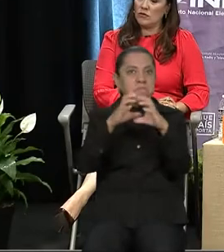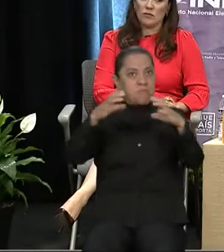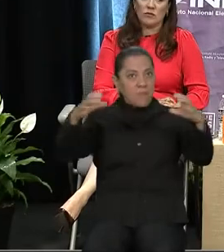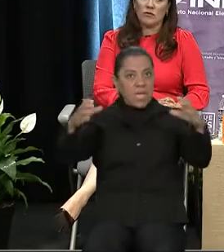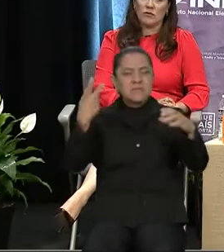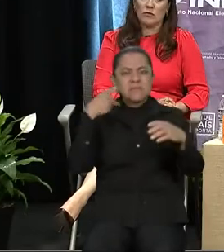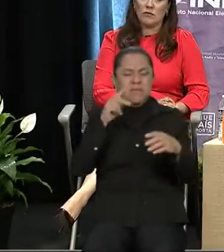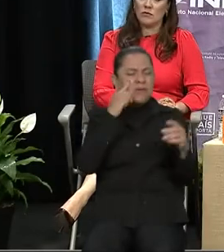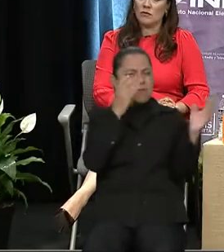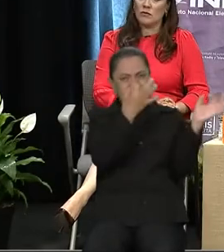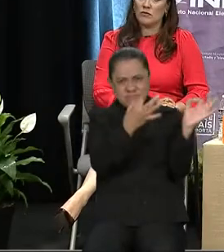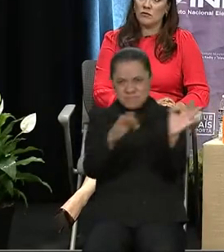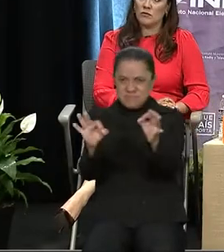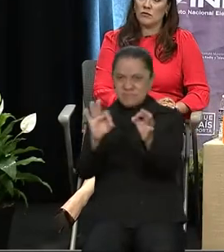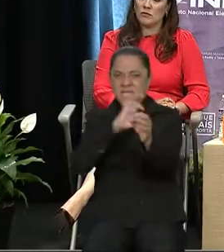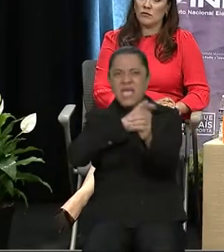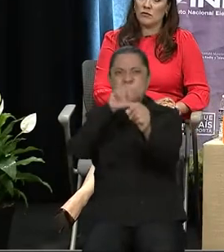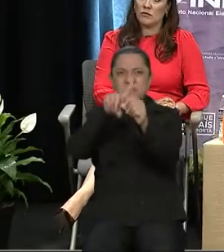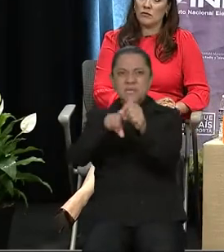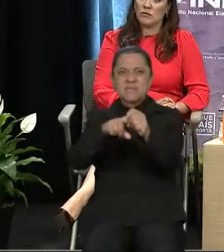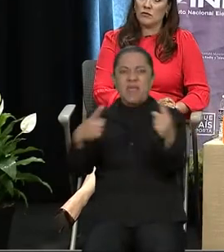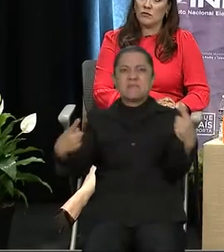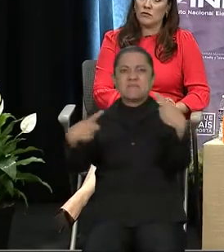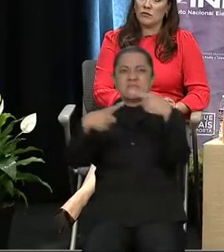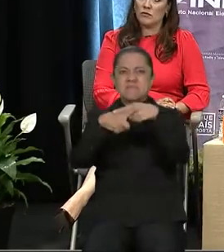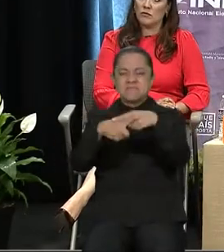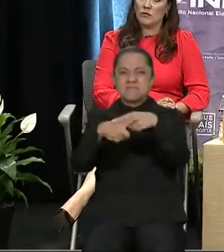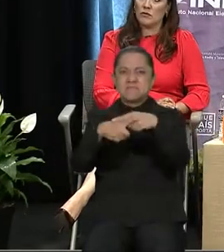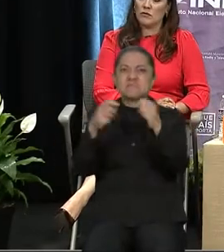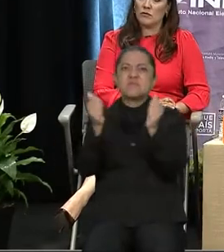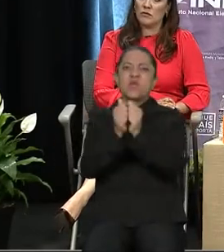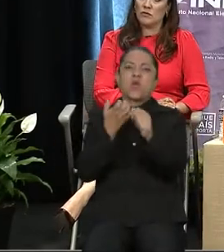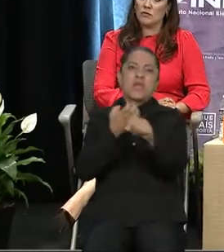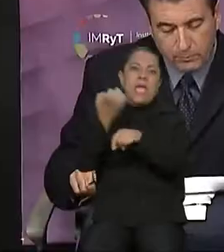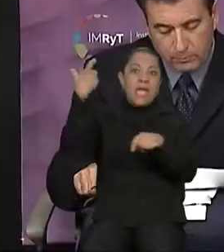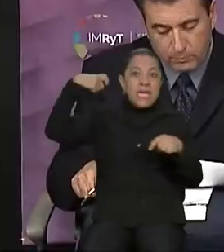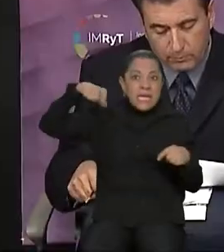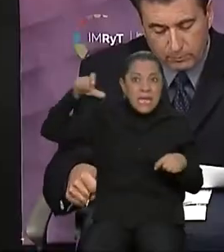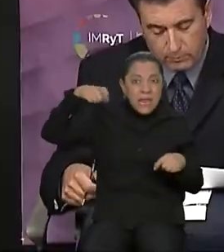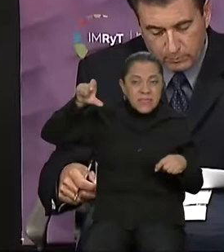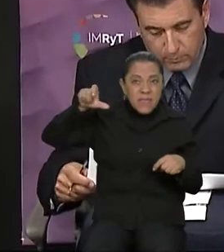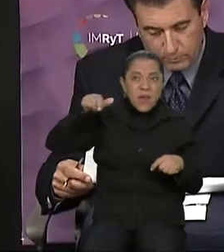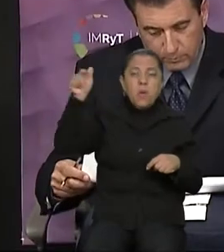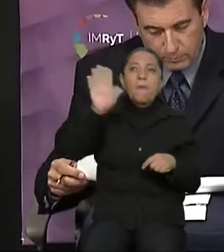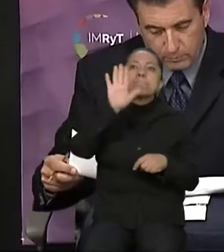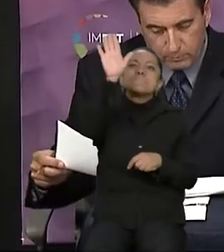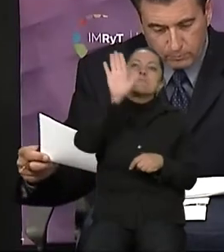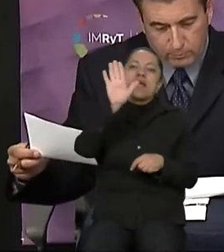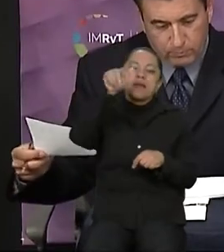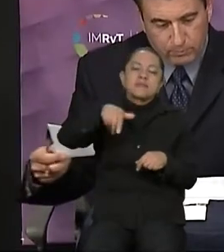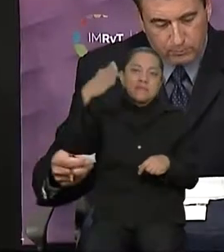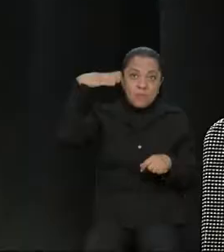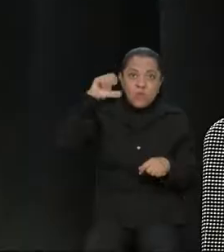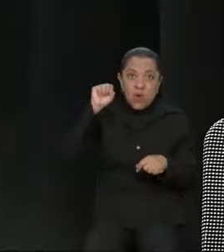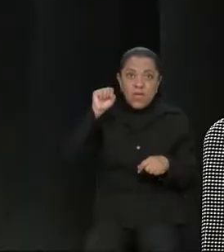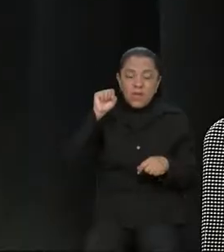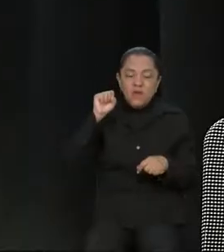particular su contraste con el Estado de Querétaro, un Estado muy parecido en términos económicos y demográficos